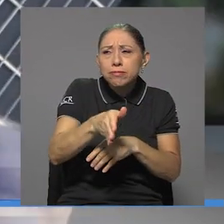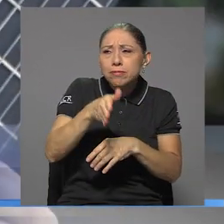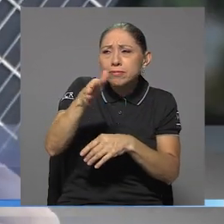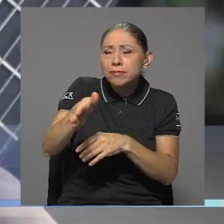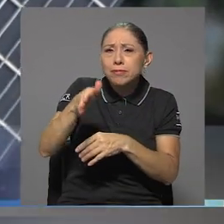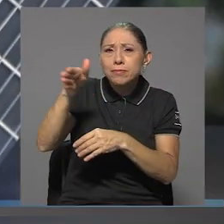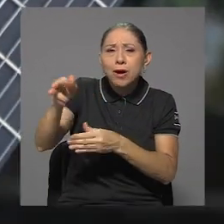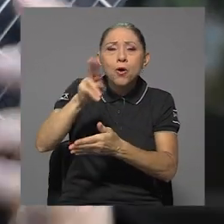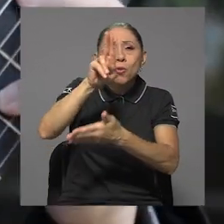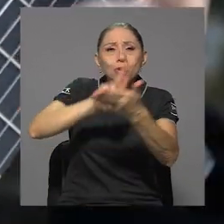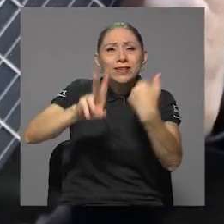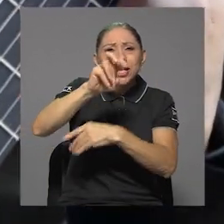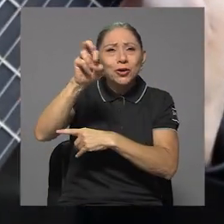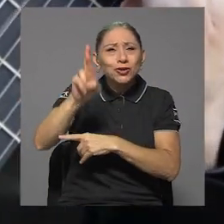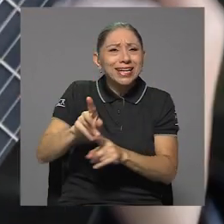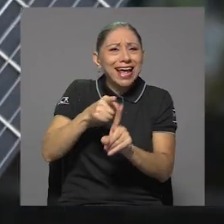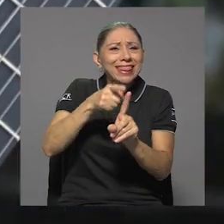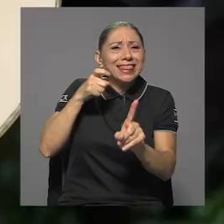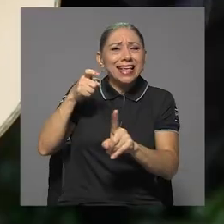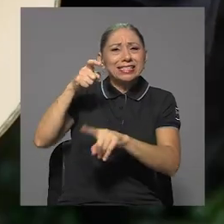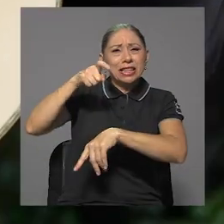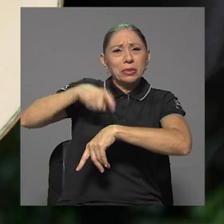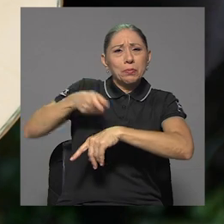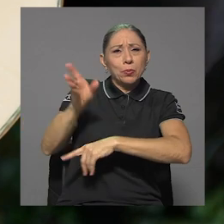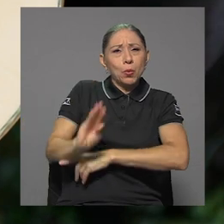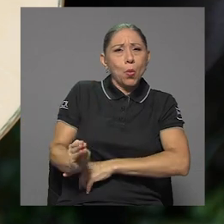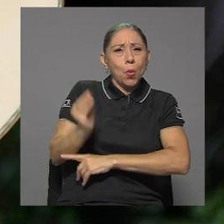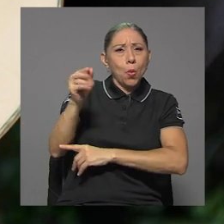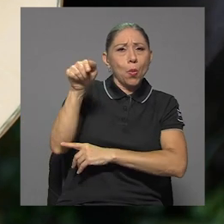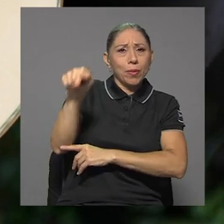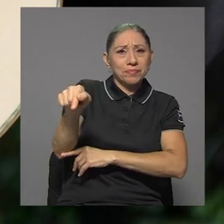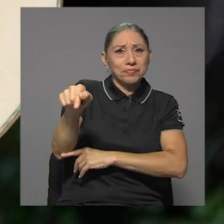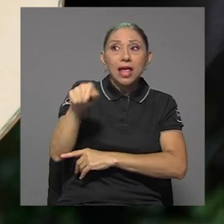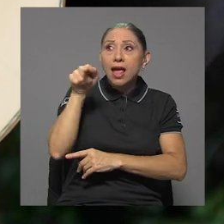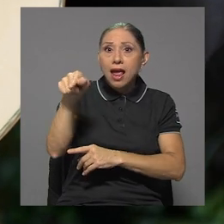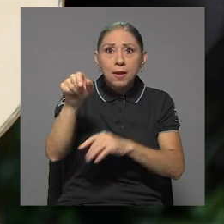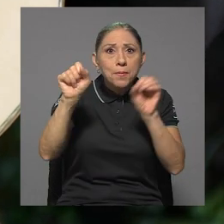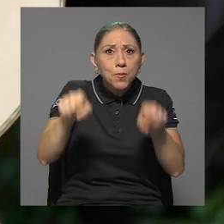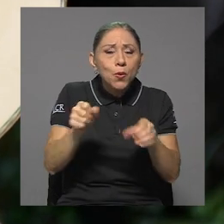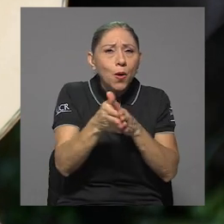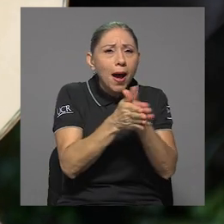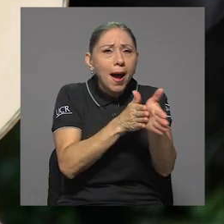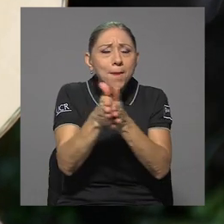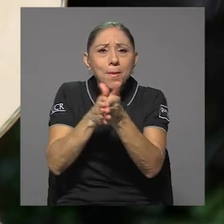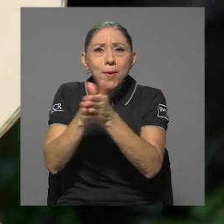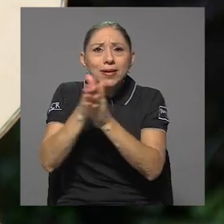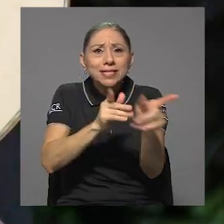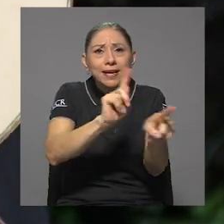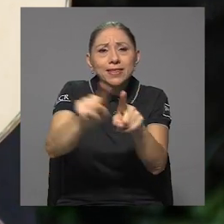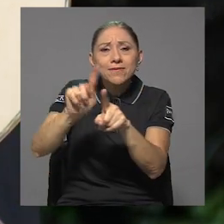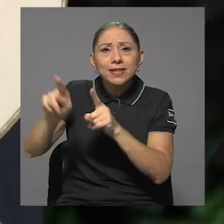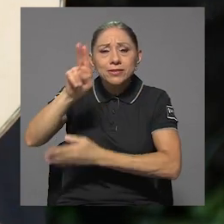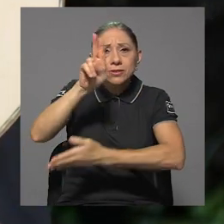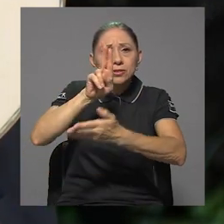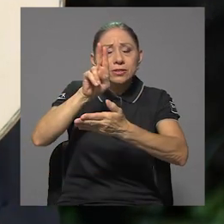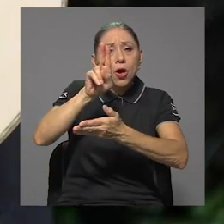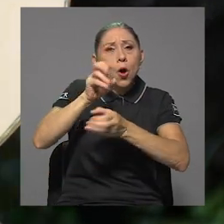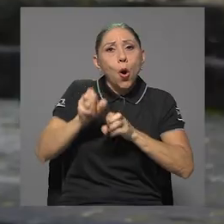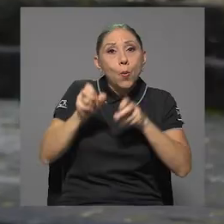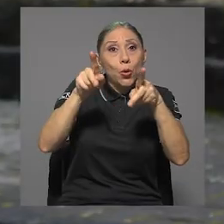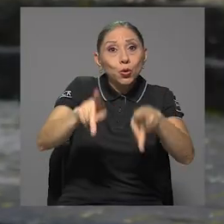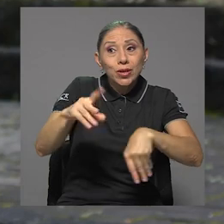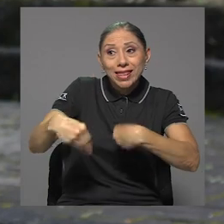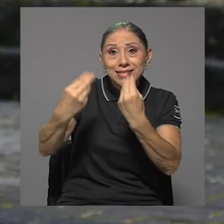Costa Rica desde la adolescencia. Este joven supo aprovechar las oportunidades que el alma mater le brindó.